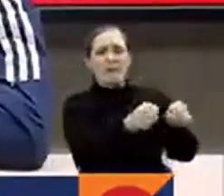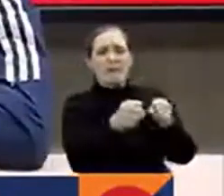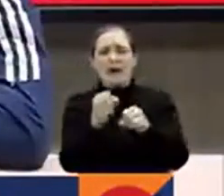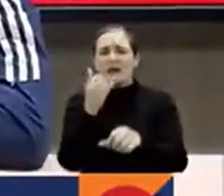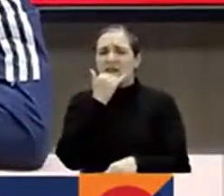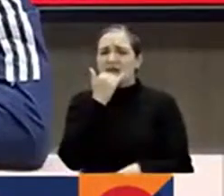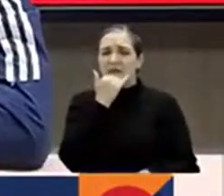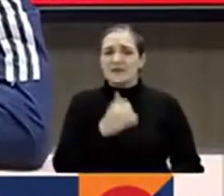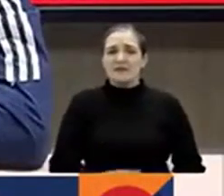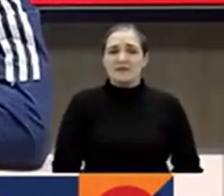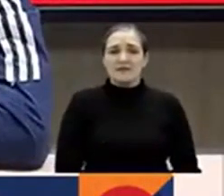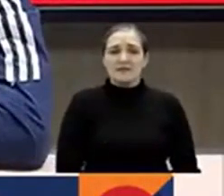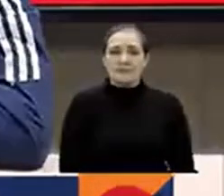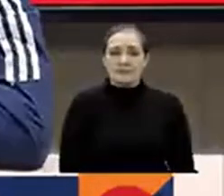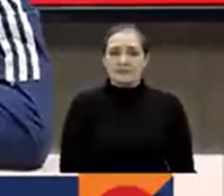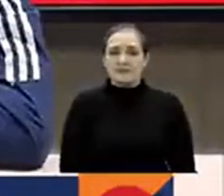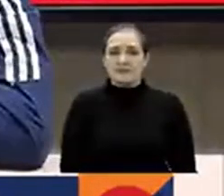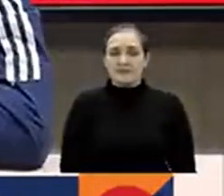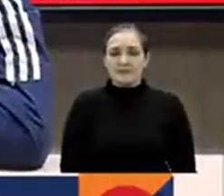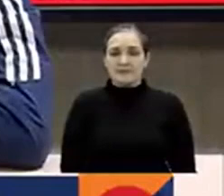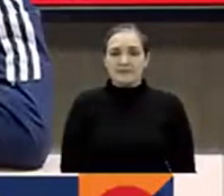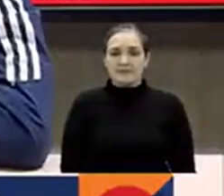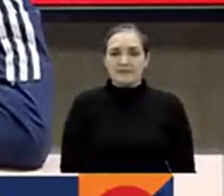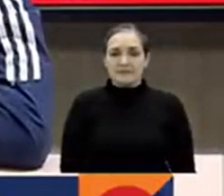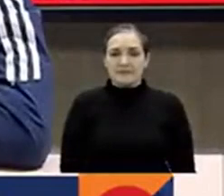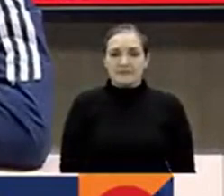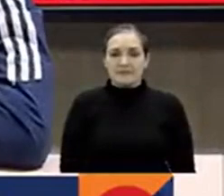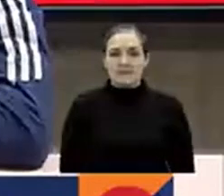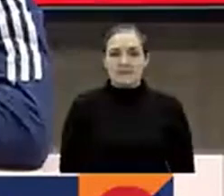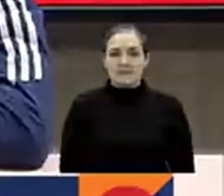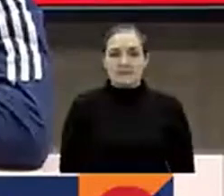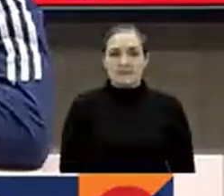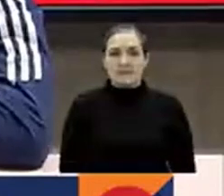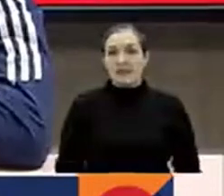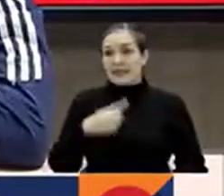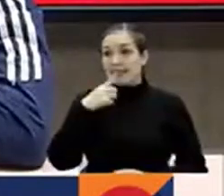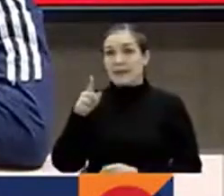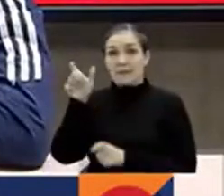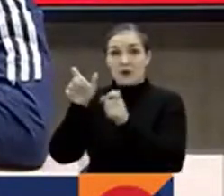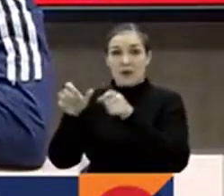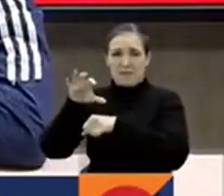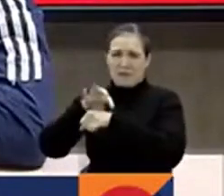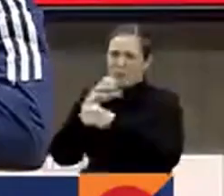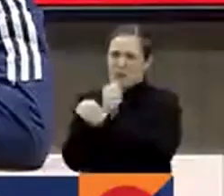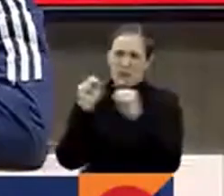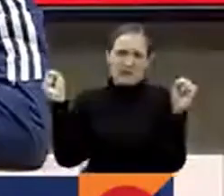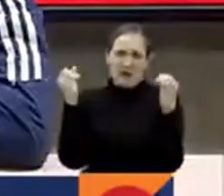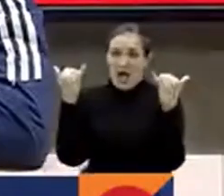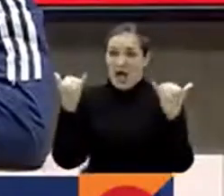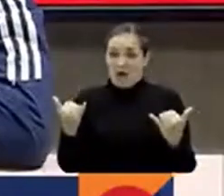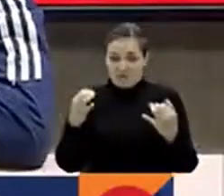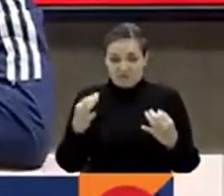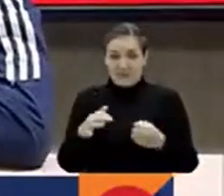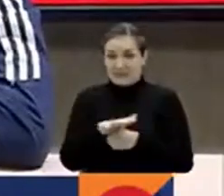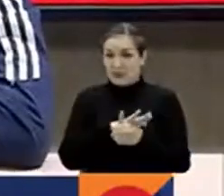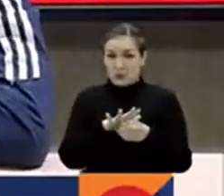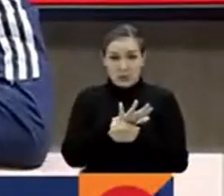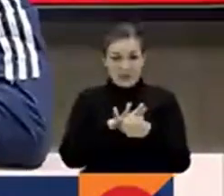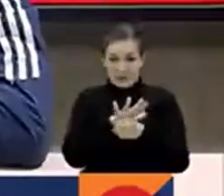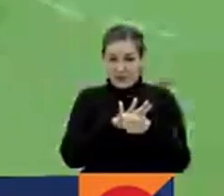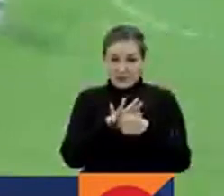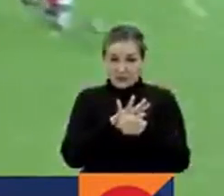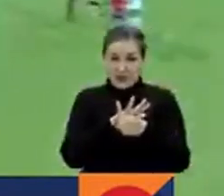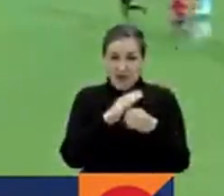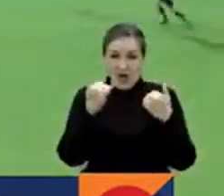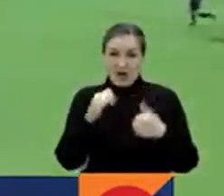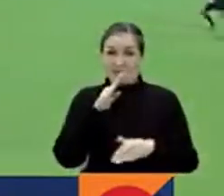Decirle uno a un preparador físico, al departamento médico, no. Hoy aquí no hay... aquí no vamos a buscar